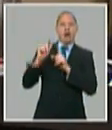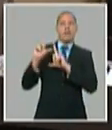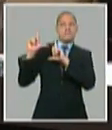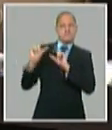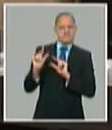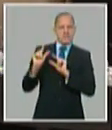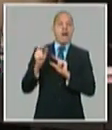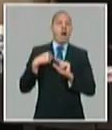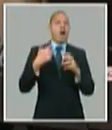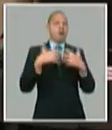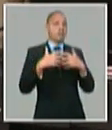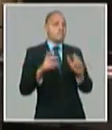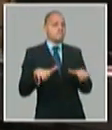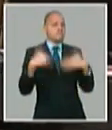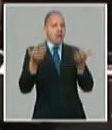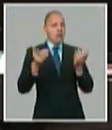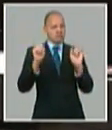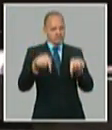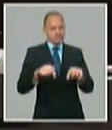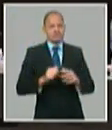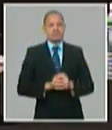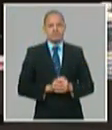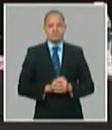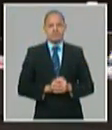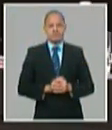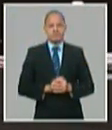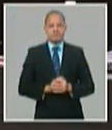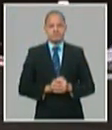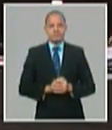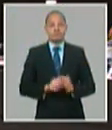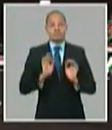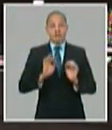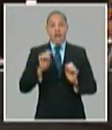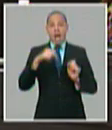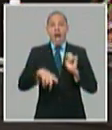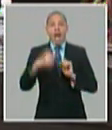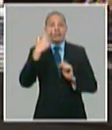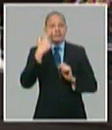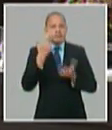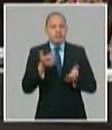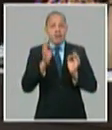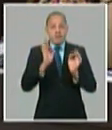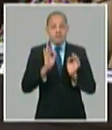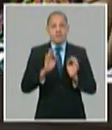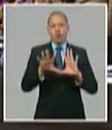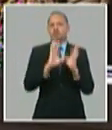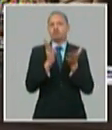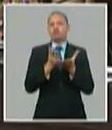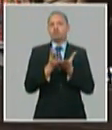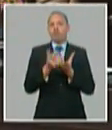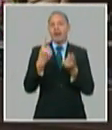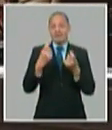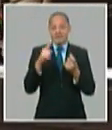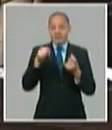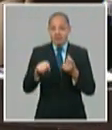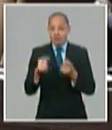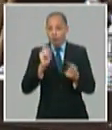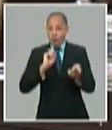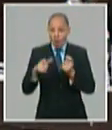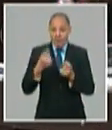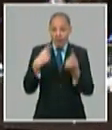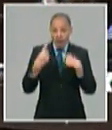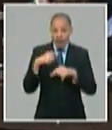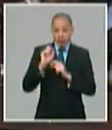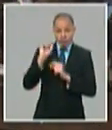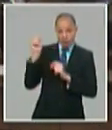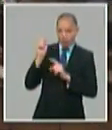o sea no solo sustituye importaciones y exporta sino que también permite drenar hacia lo interno de la economía una parte de esas divisas que será